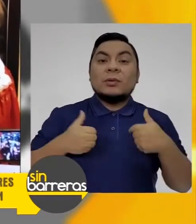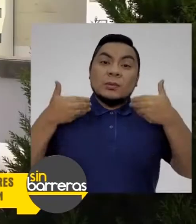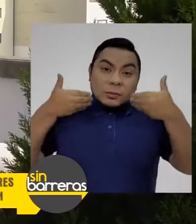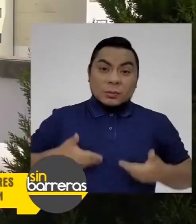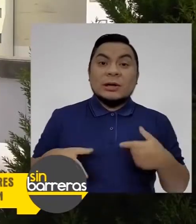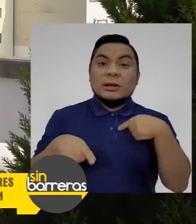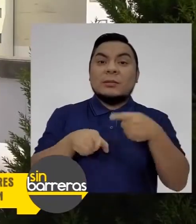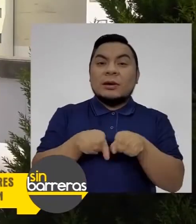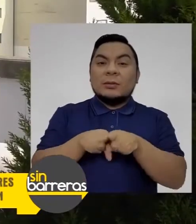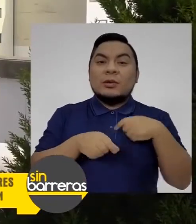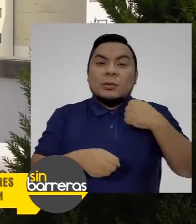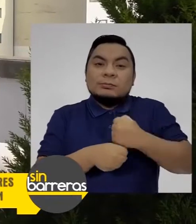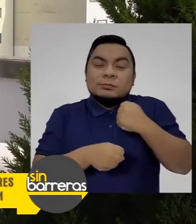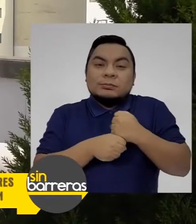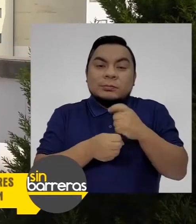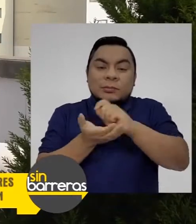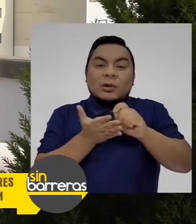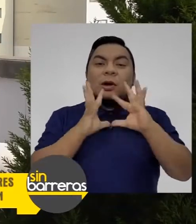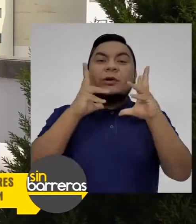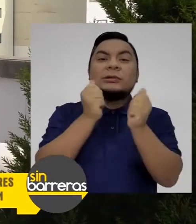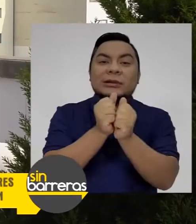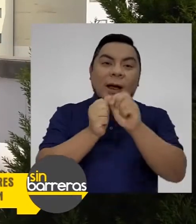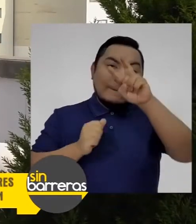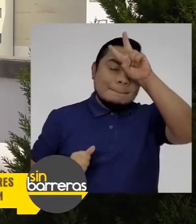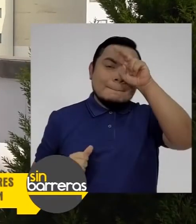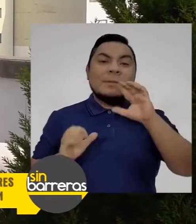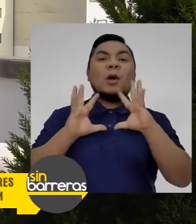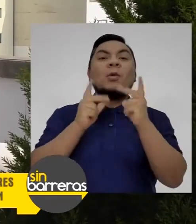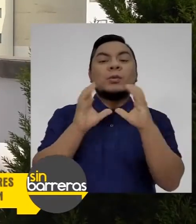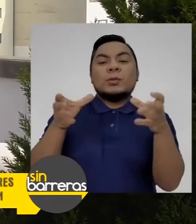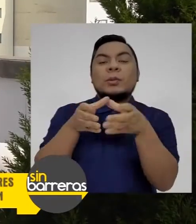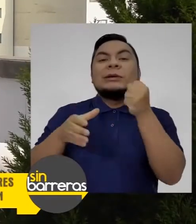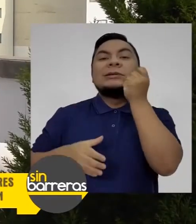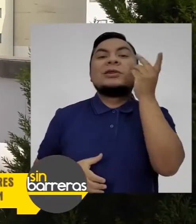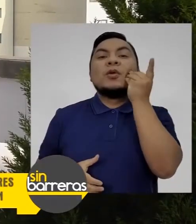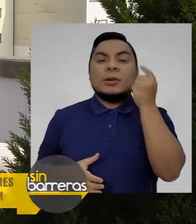un gran actor gestor de la sociedad peruana.